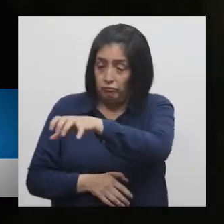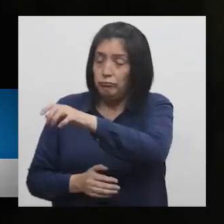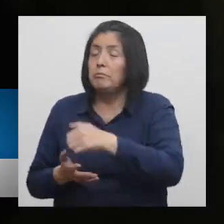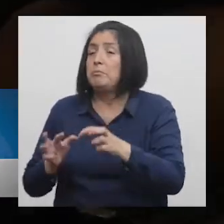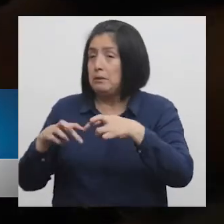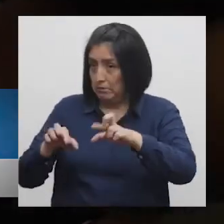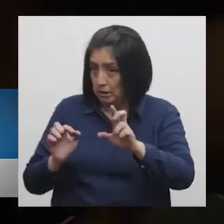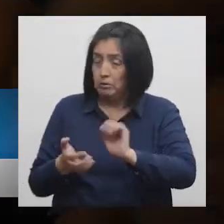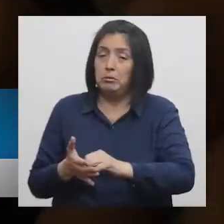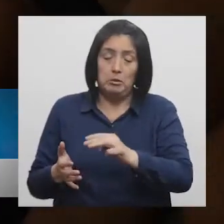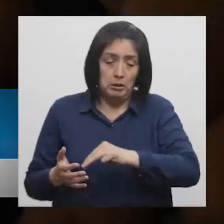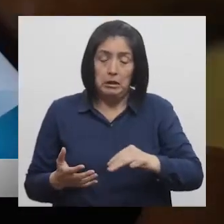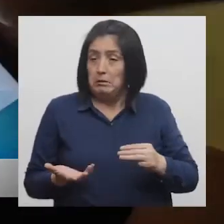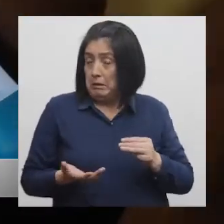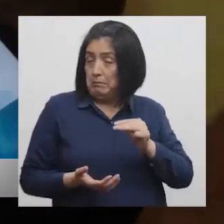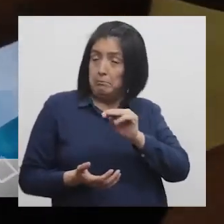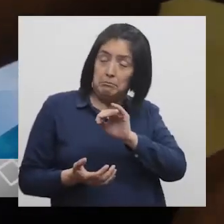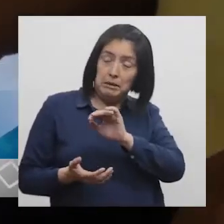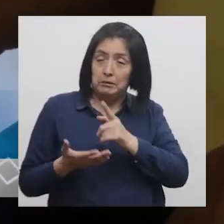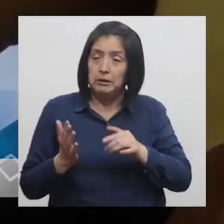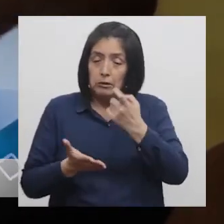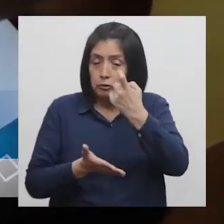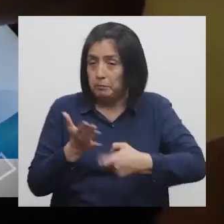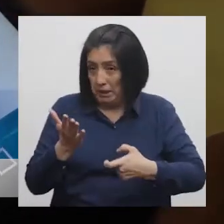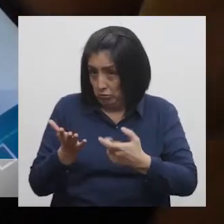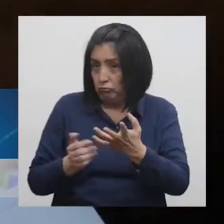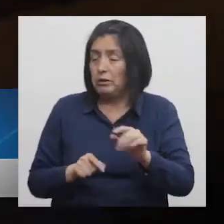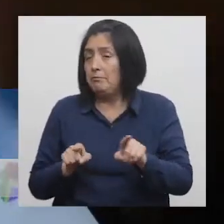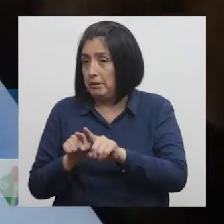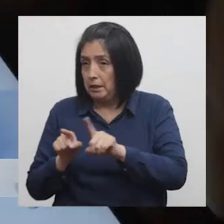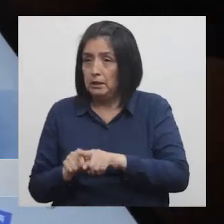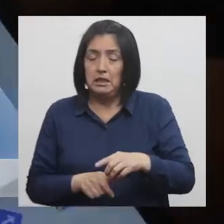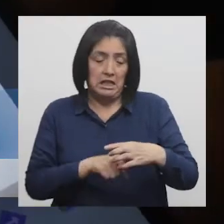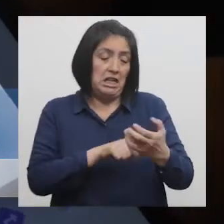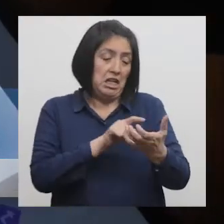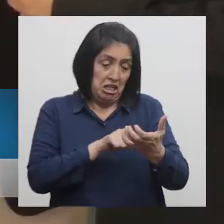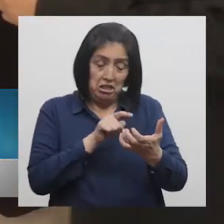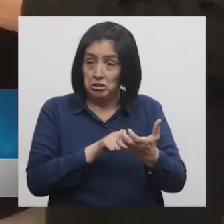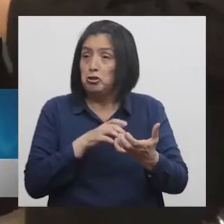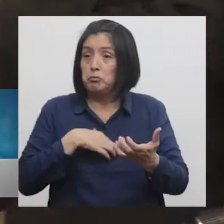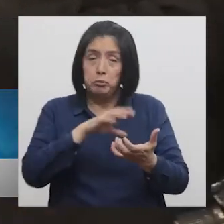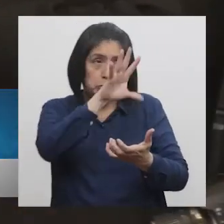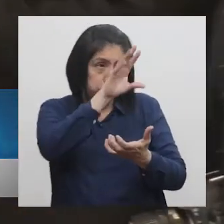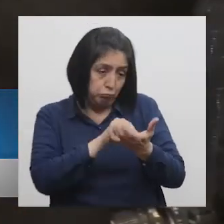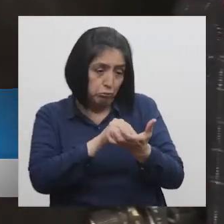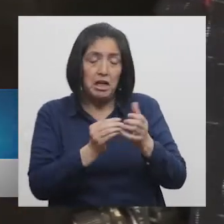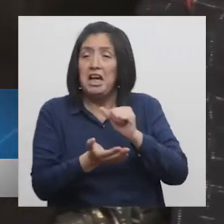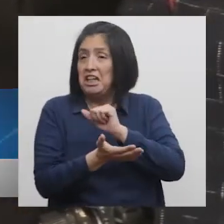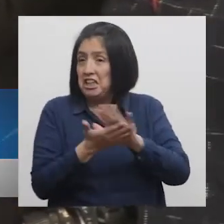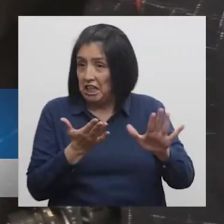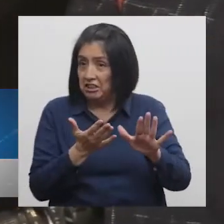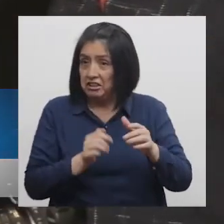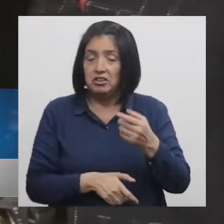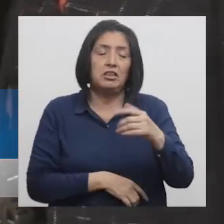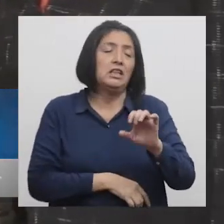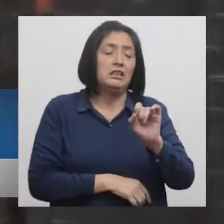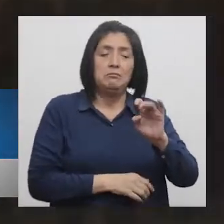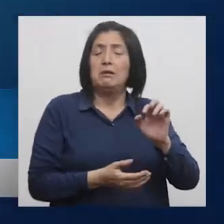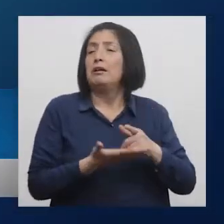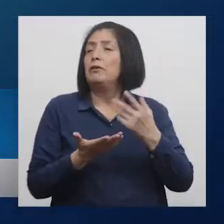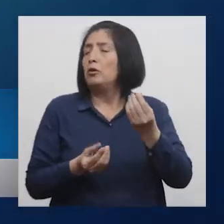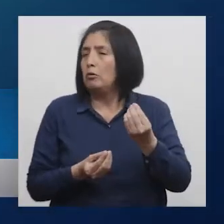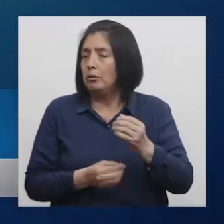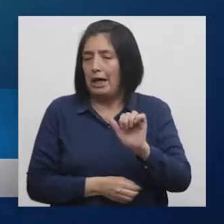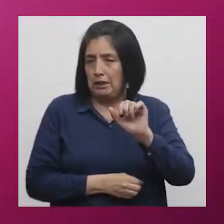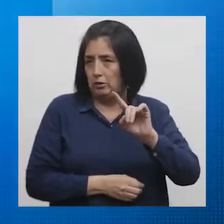Autorizados por Digemit Así como los precios de los medicamentos Esta app se puede descargar gratuitamente En los smartphones con el sistema